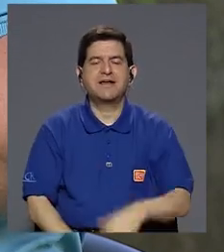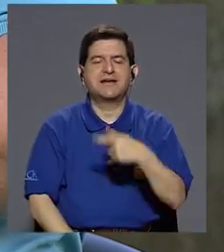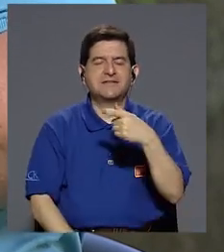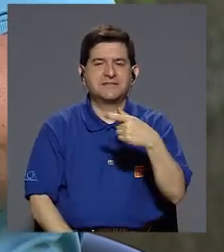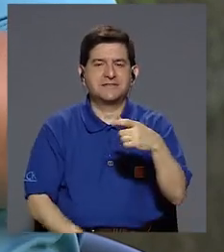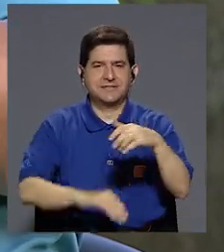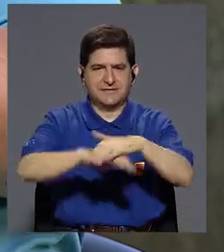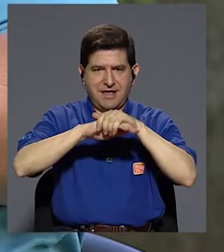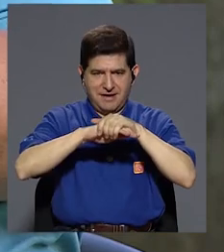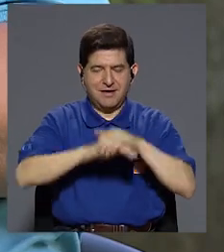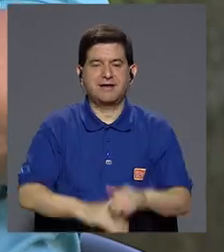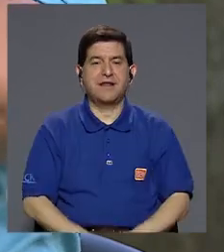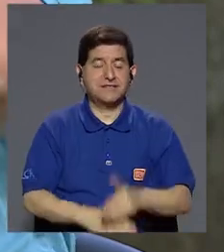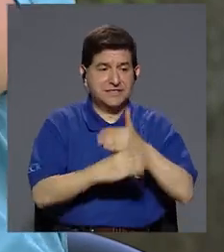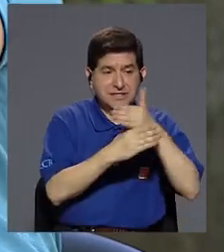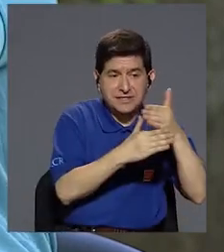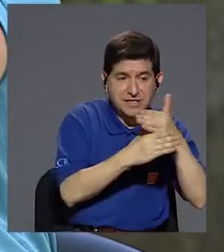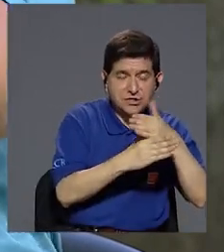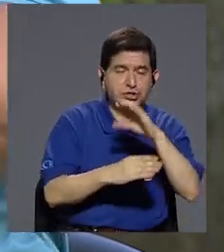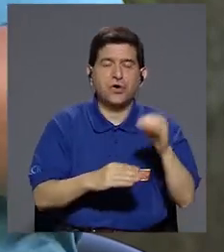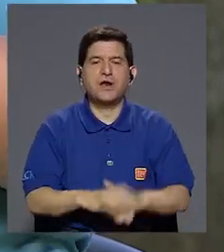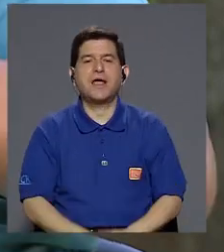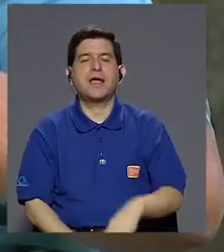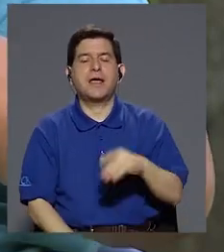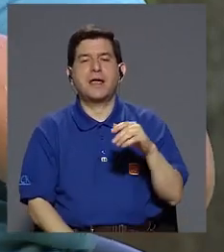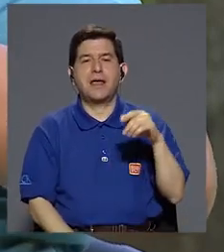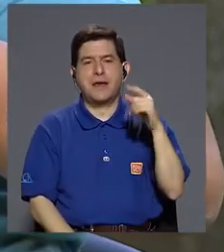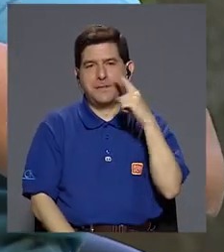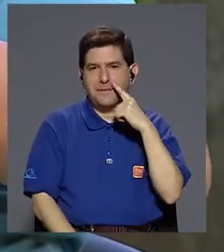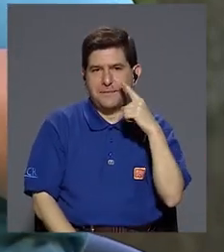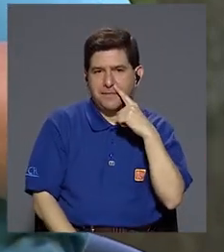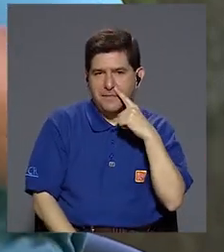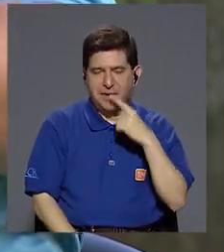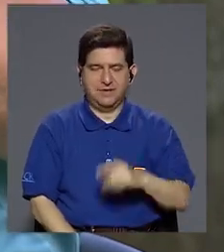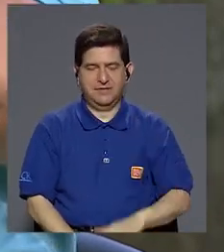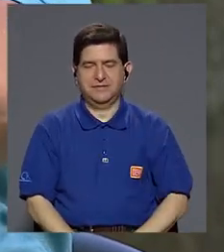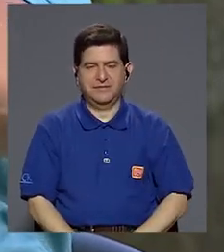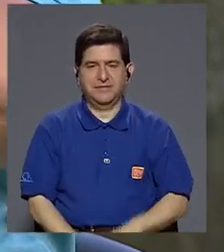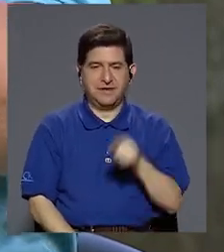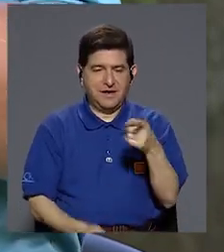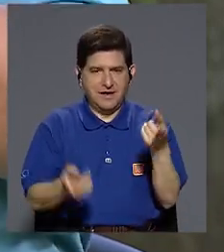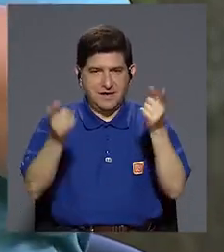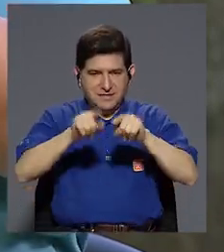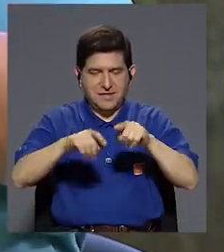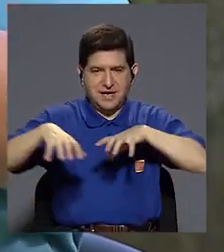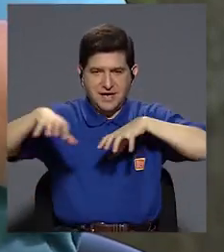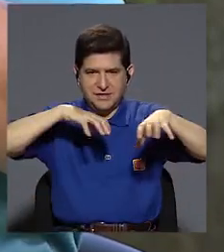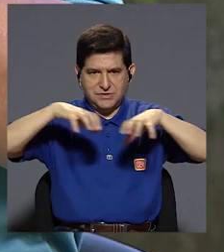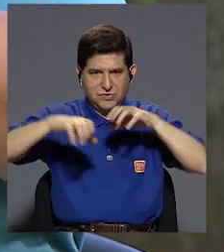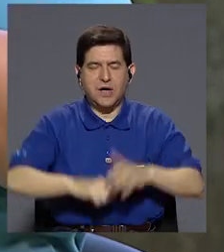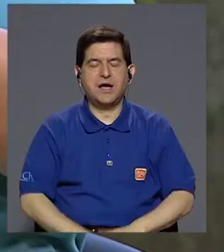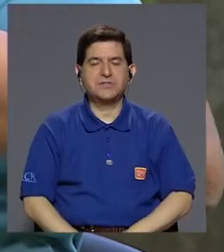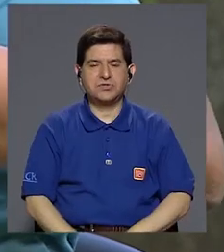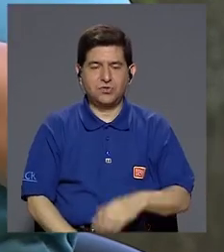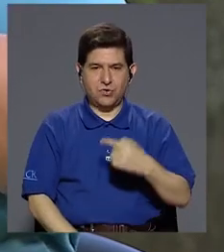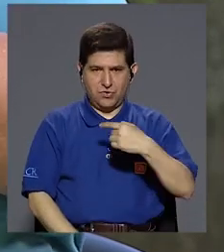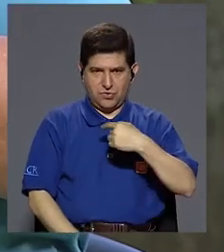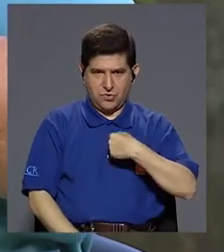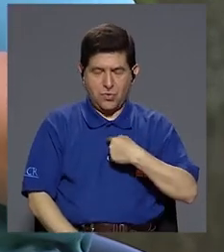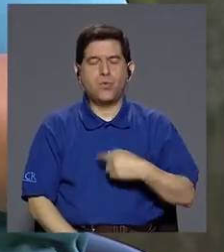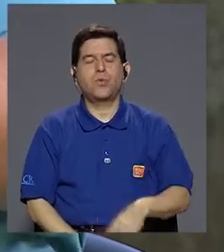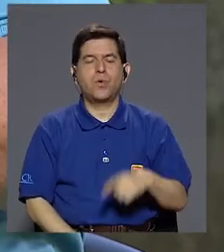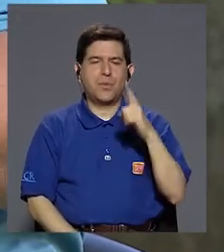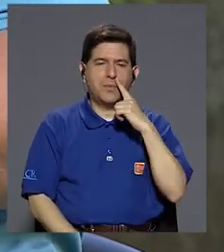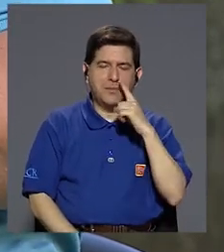de share y parenting, o sea, share de compartir y parenting, que es la acción de ejercer la paternidad,